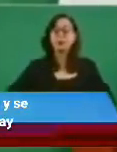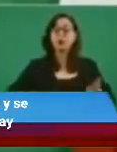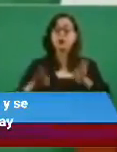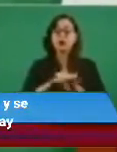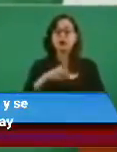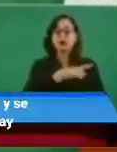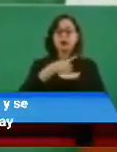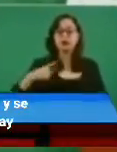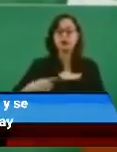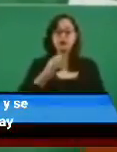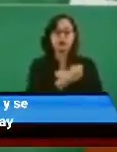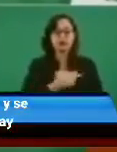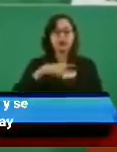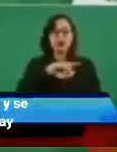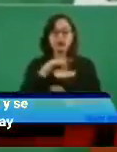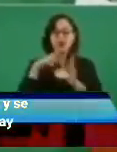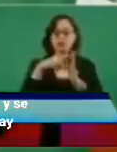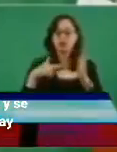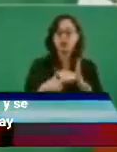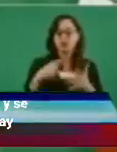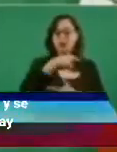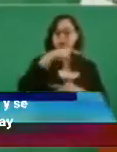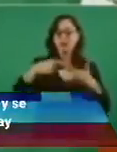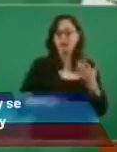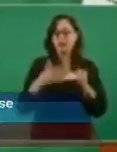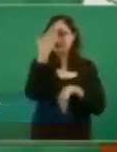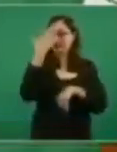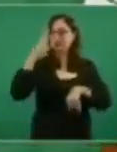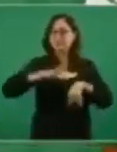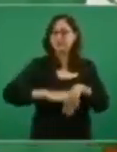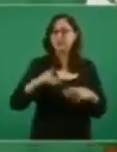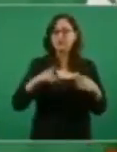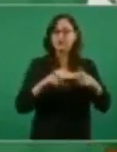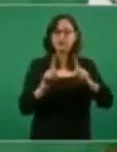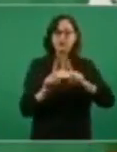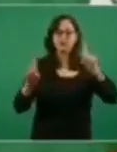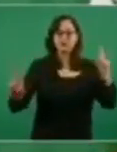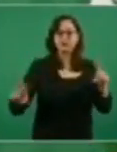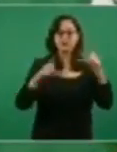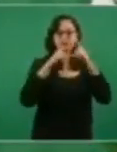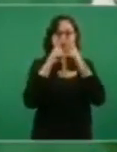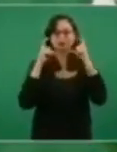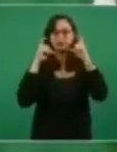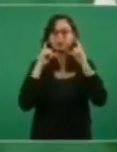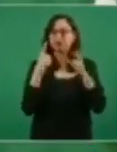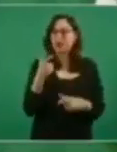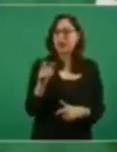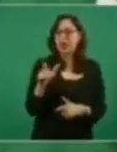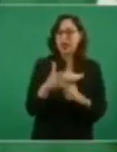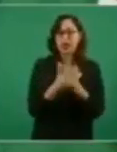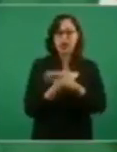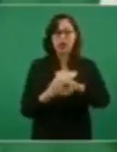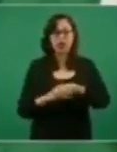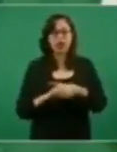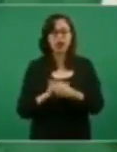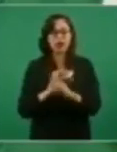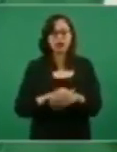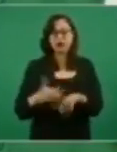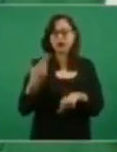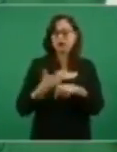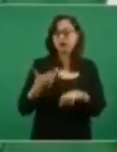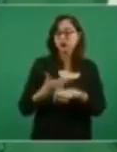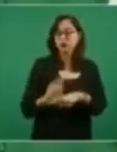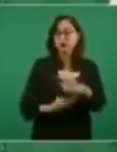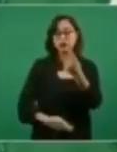enero comenzaron a ser entregados apoyos federales a las personas antes mencionadas, recordando que cada entrega del recurso se hace sin